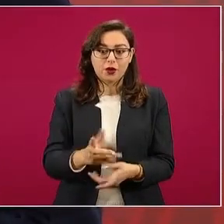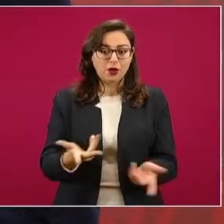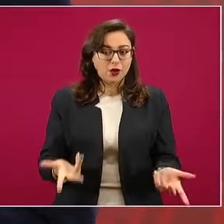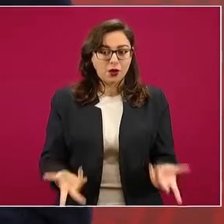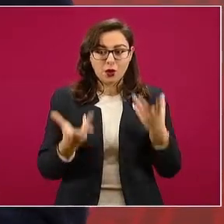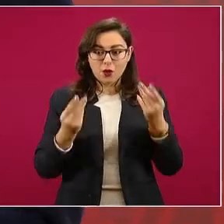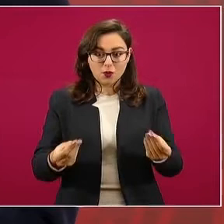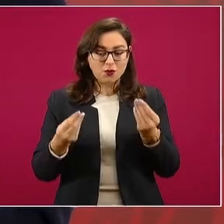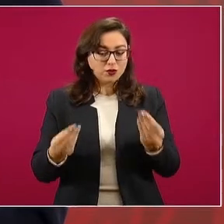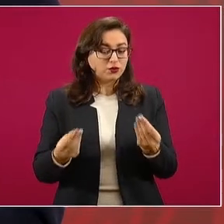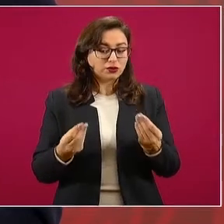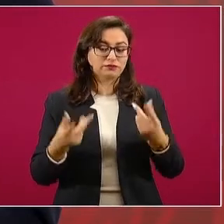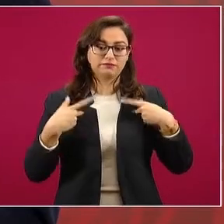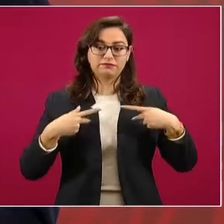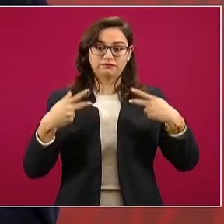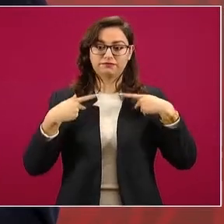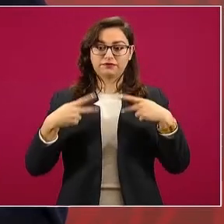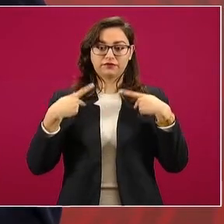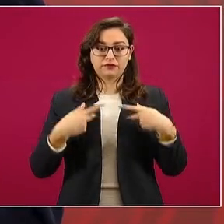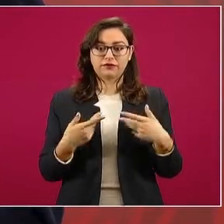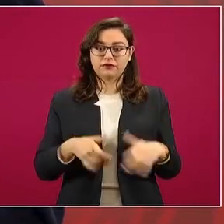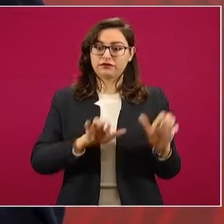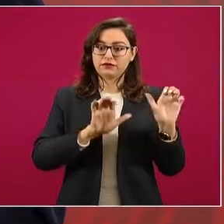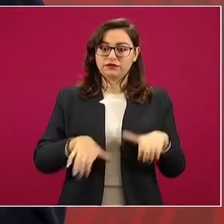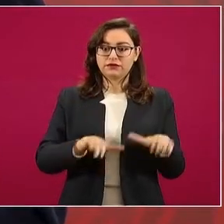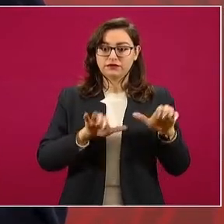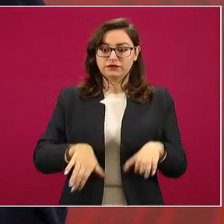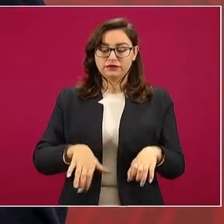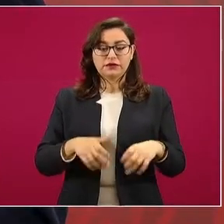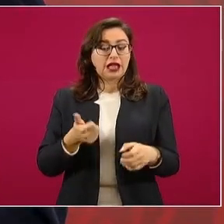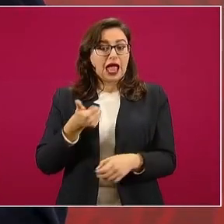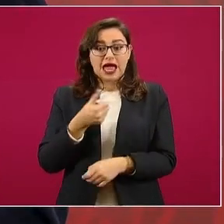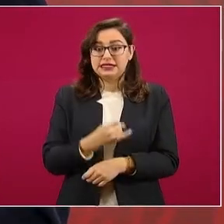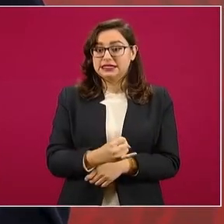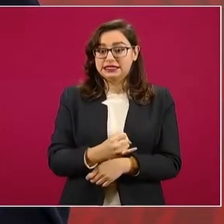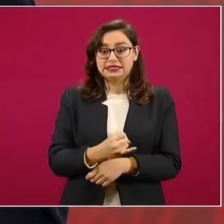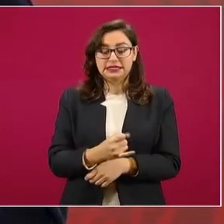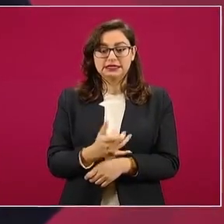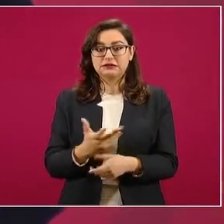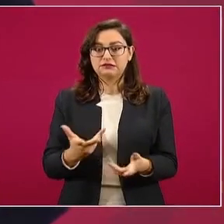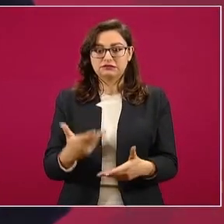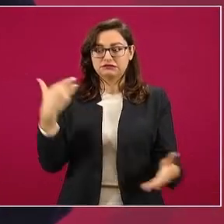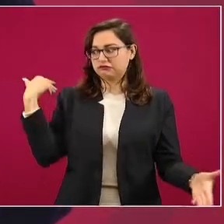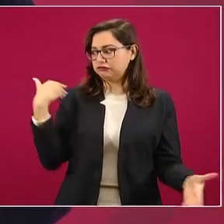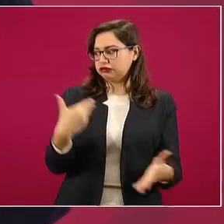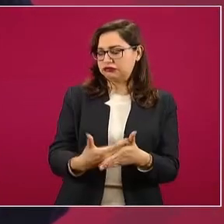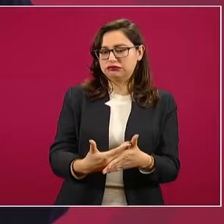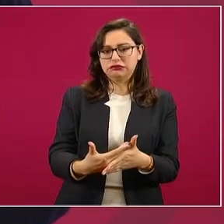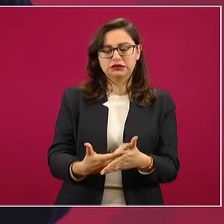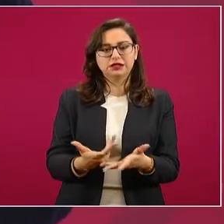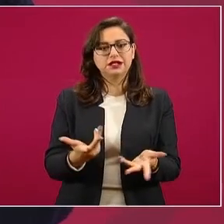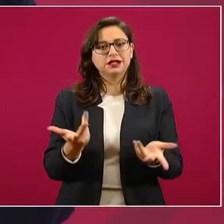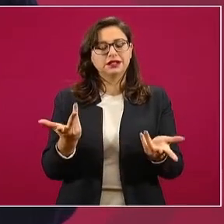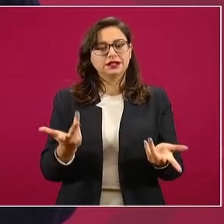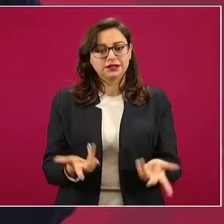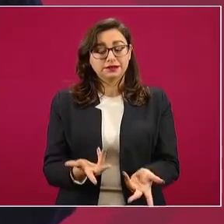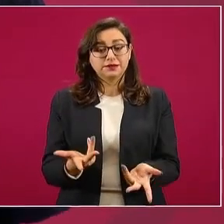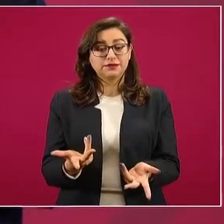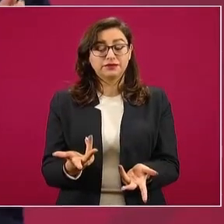sistema de subcontratación en los últimos tiempos y